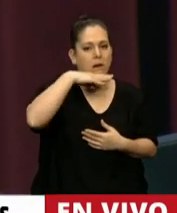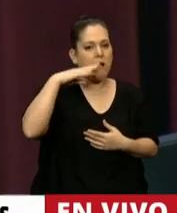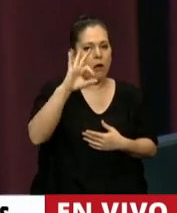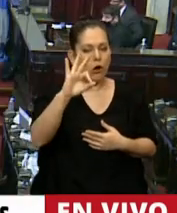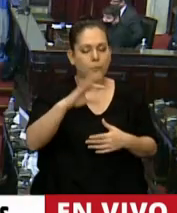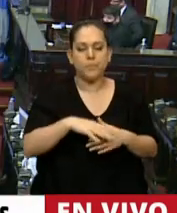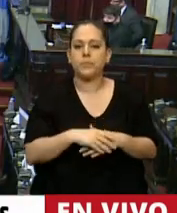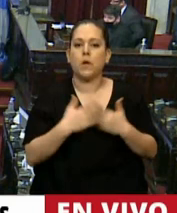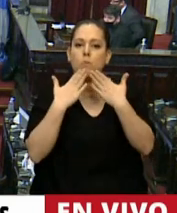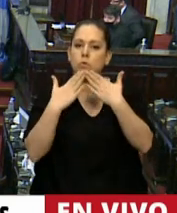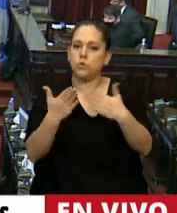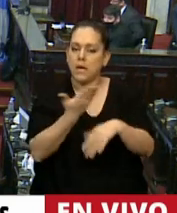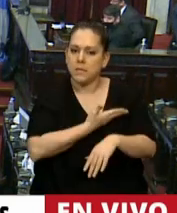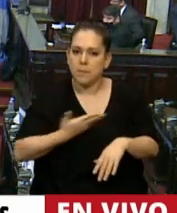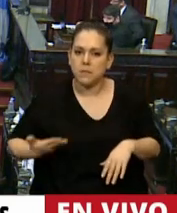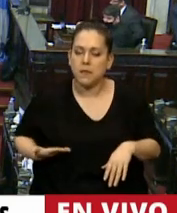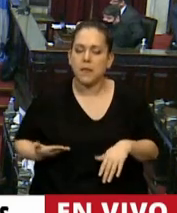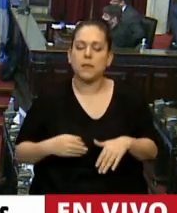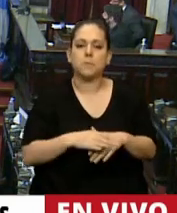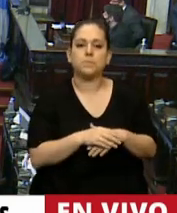Gracias, señor Presidente.